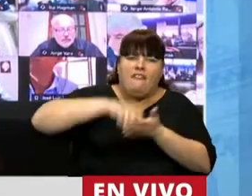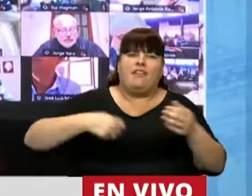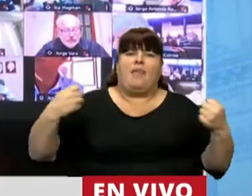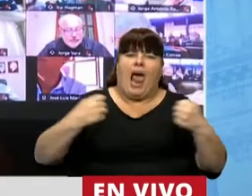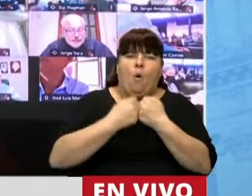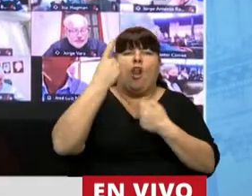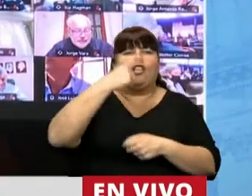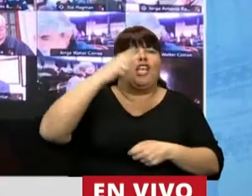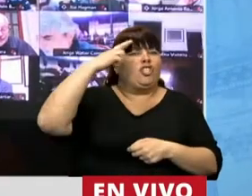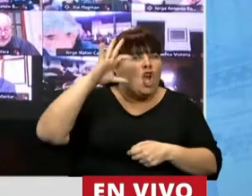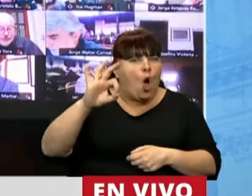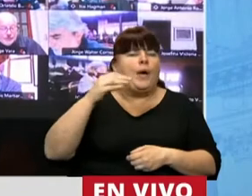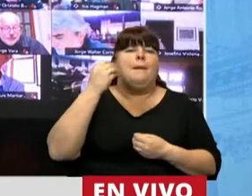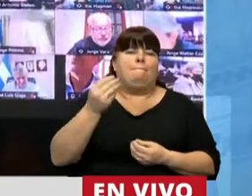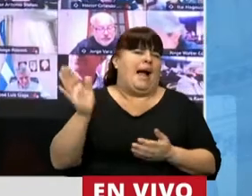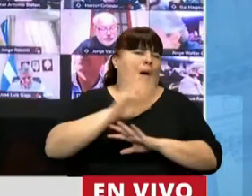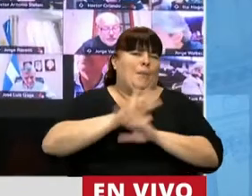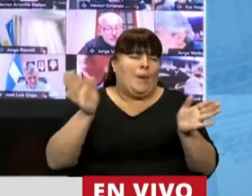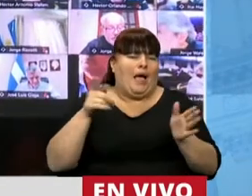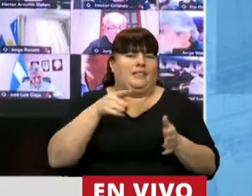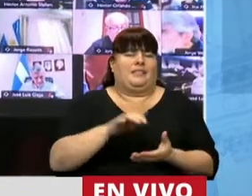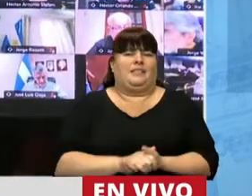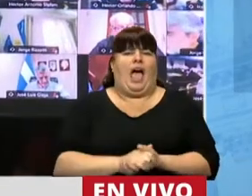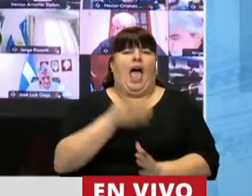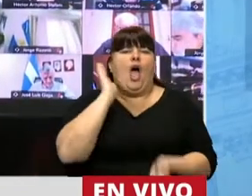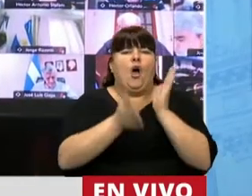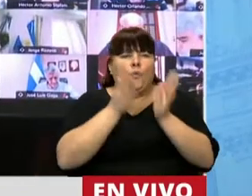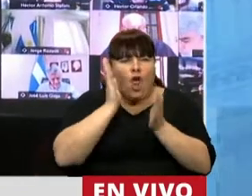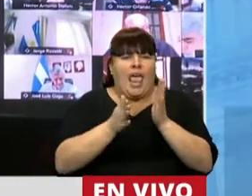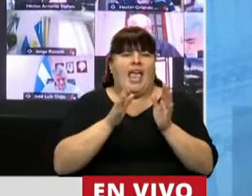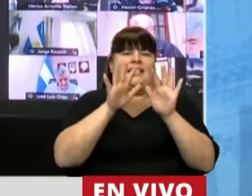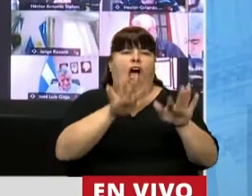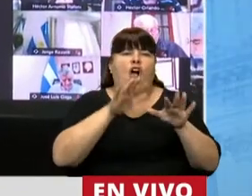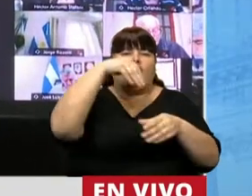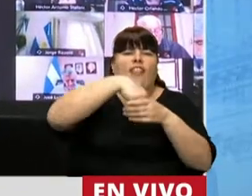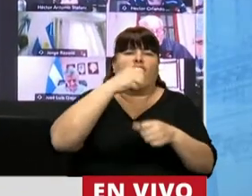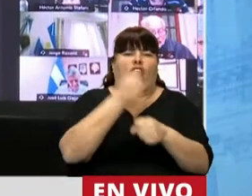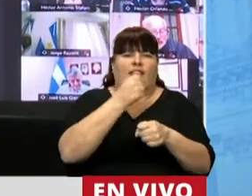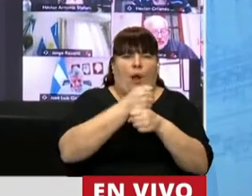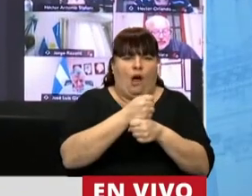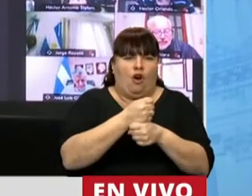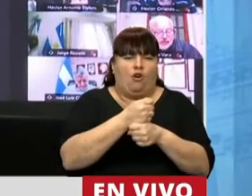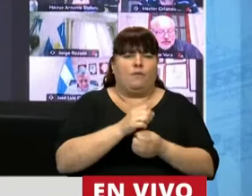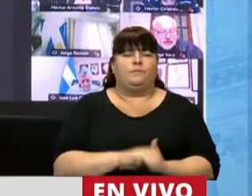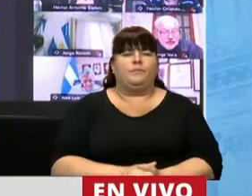190 para la eliminación de la violencia y el acoso en el mundo del trabajo.